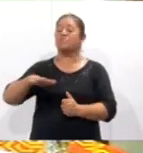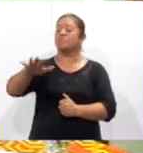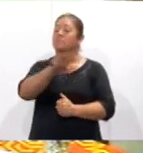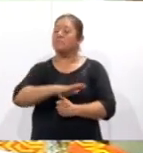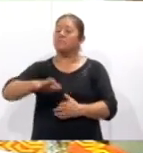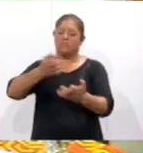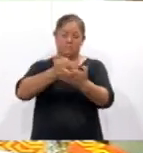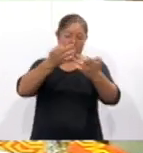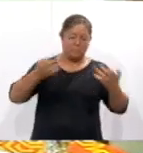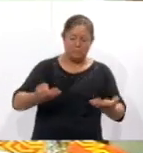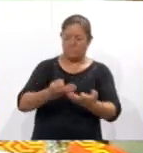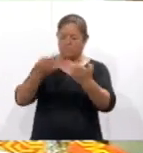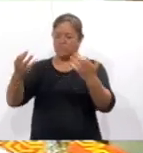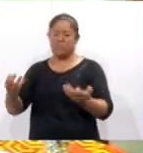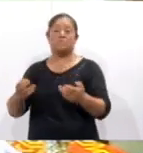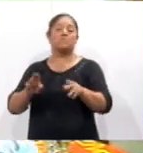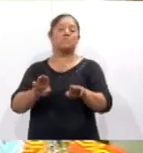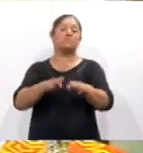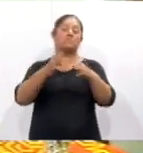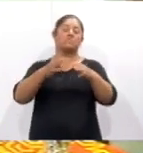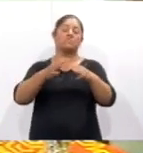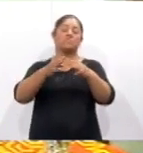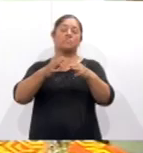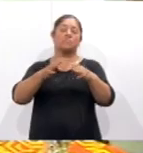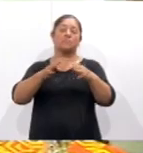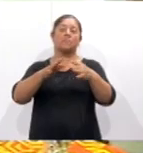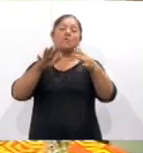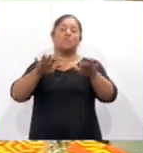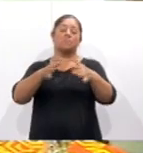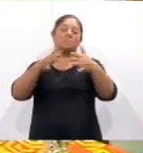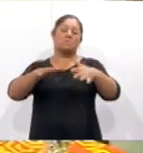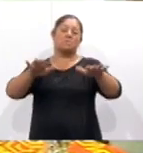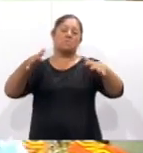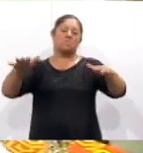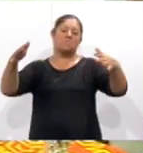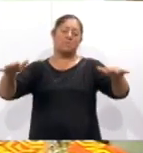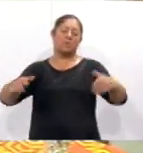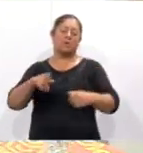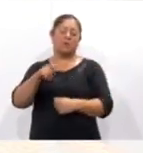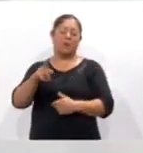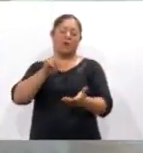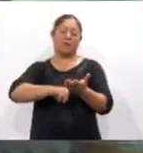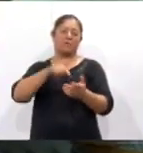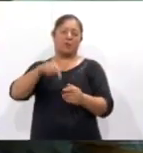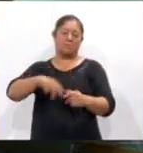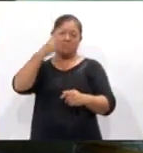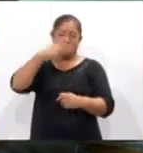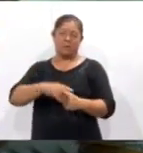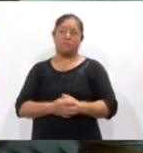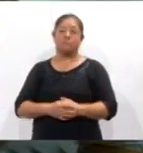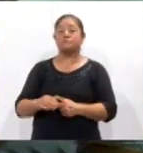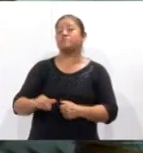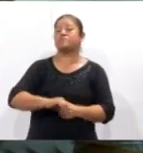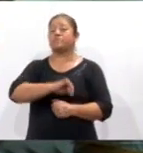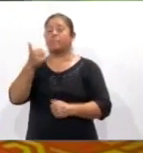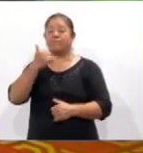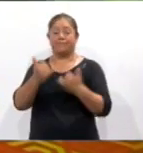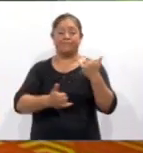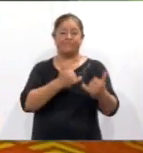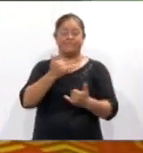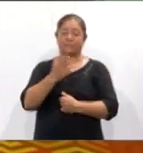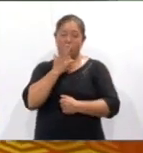terrestres como marinos que habitan aquí en México. Otro de los juegos que los asistentes